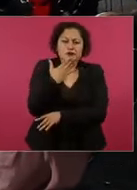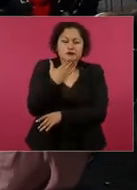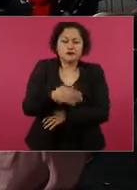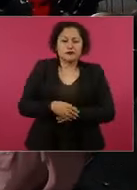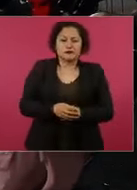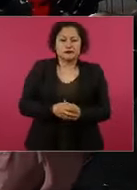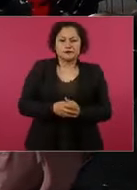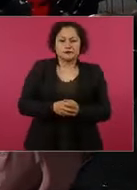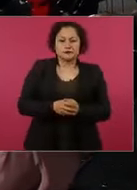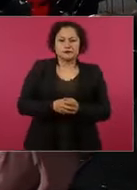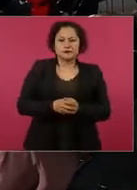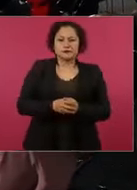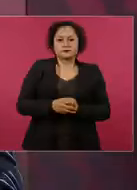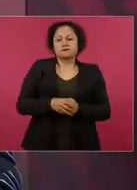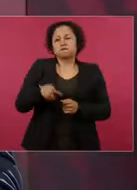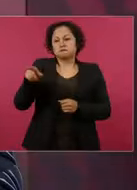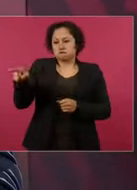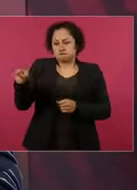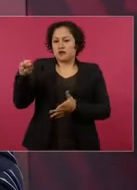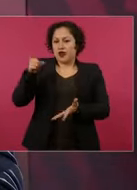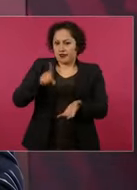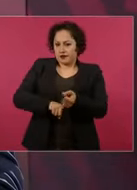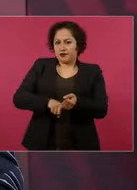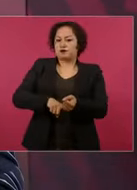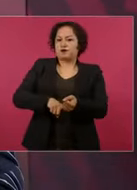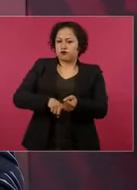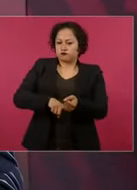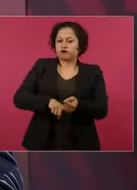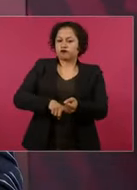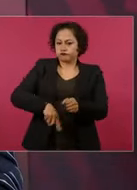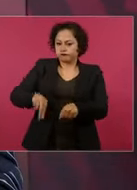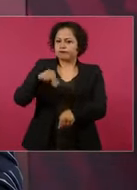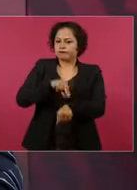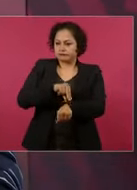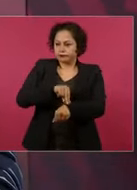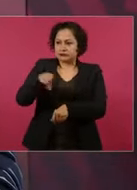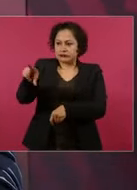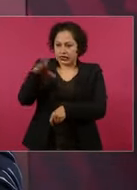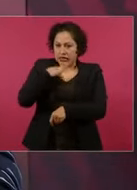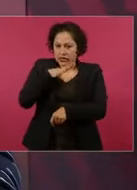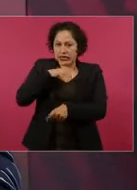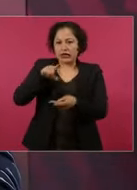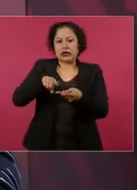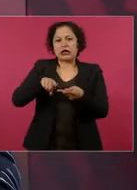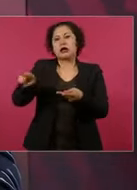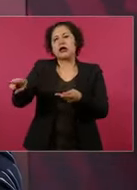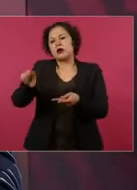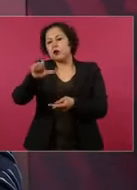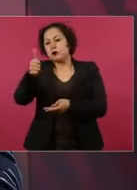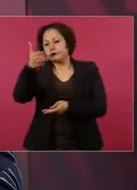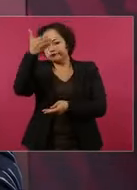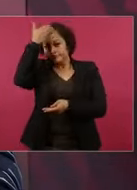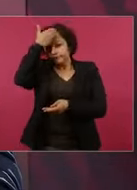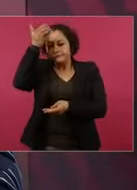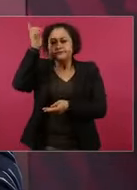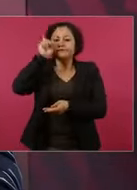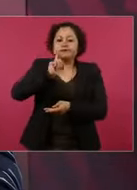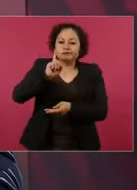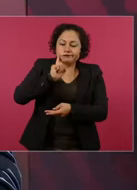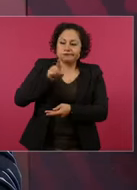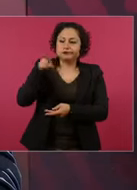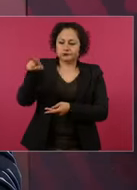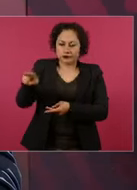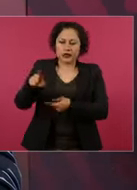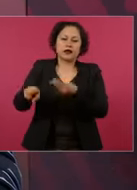Había los médicos, las auxiliares de salud en los centros de